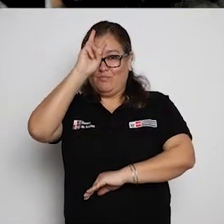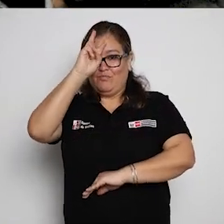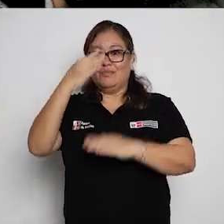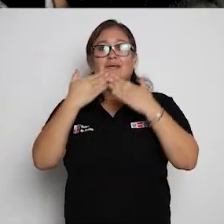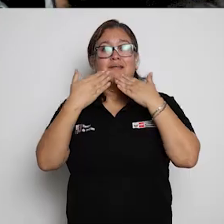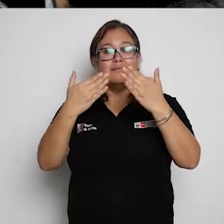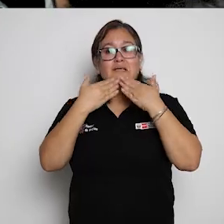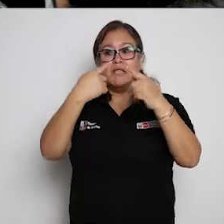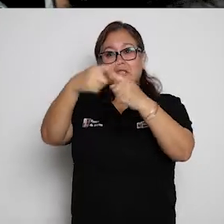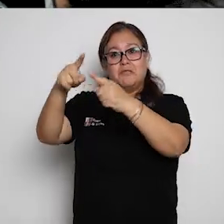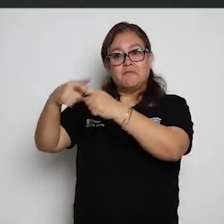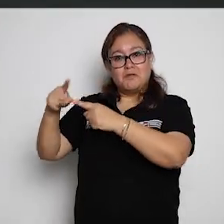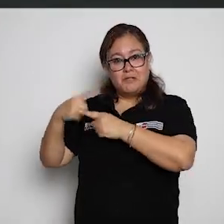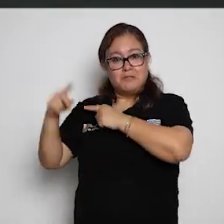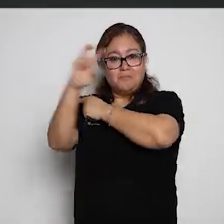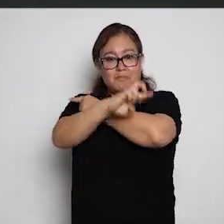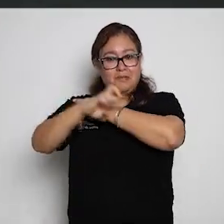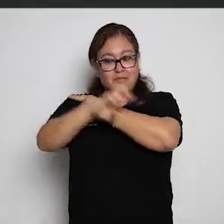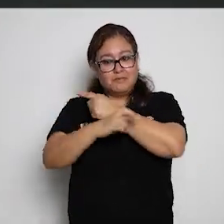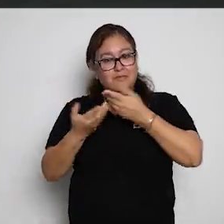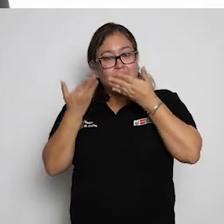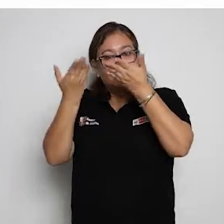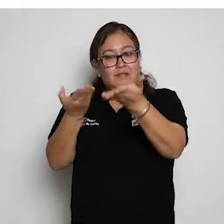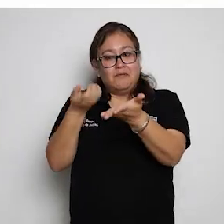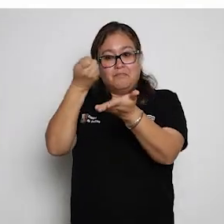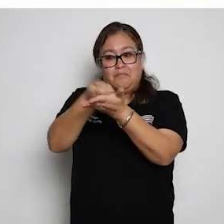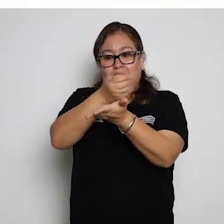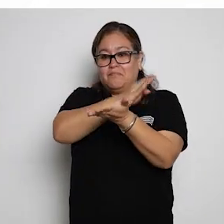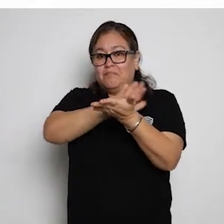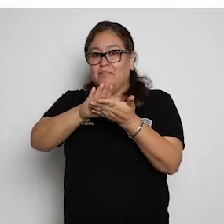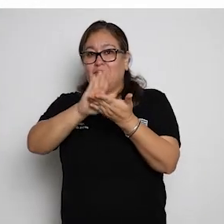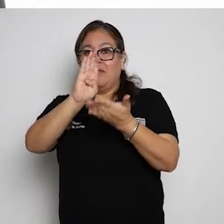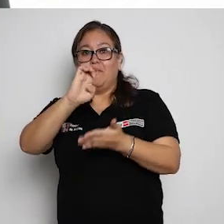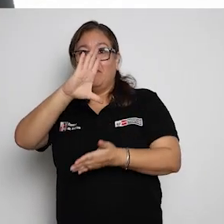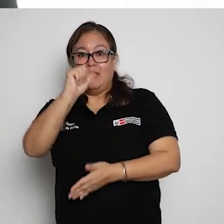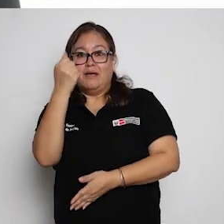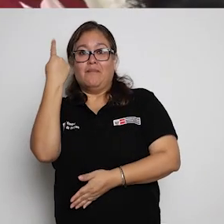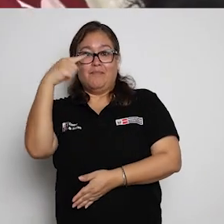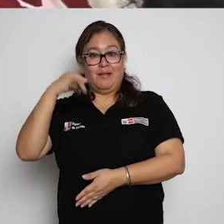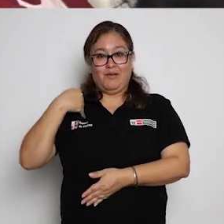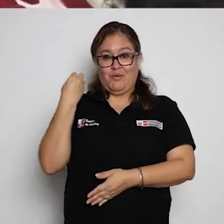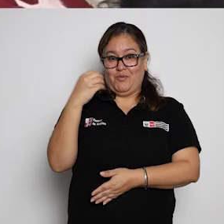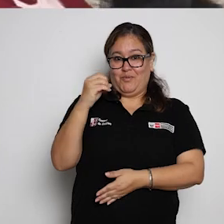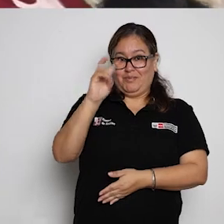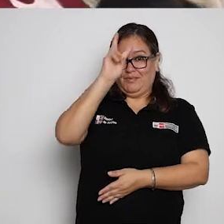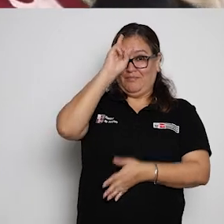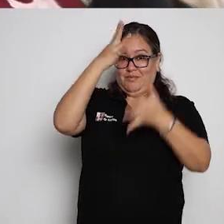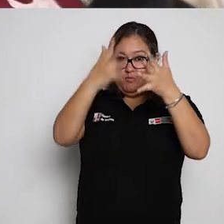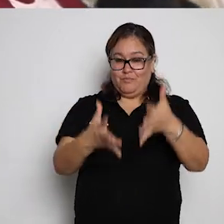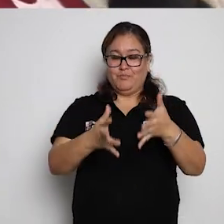gracias a las becas que diferentes países del mundo ponen a disposición de los jóvenes peruanos.